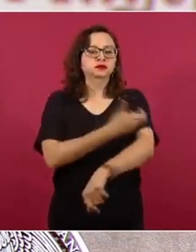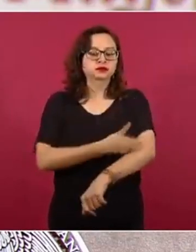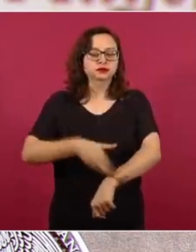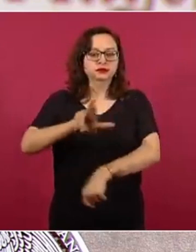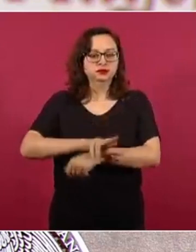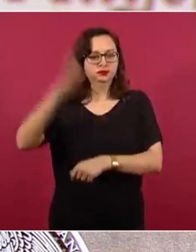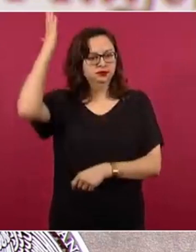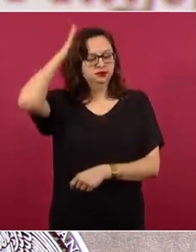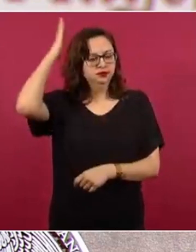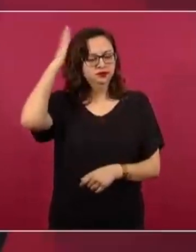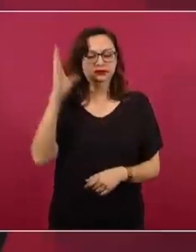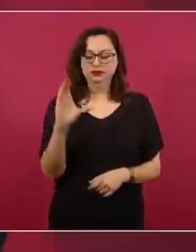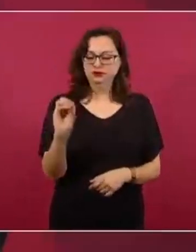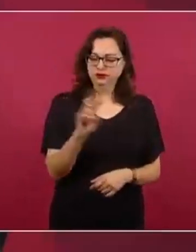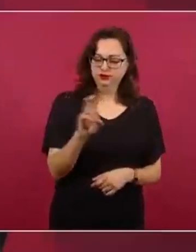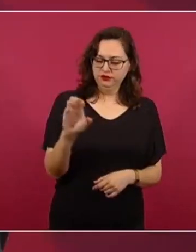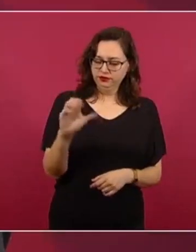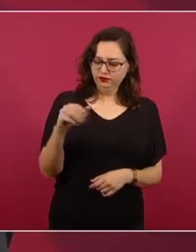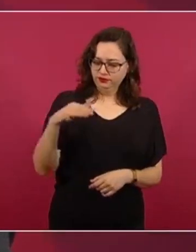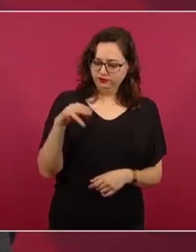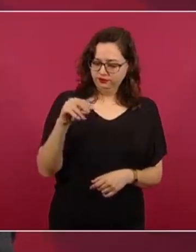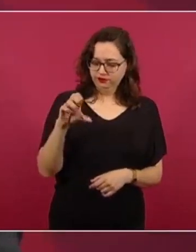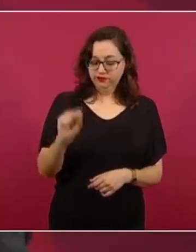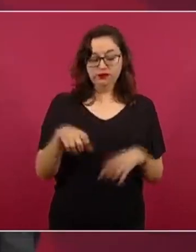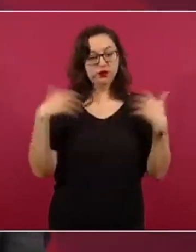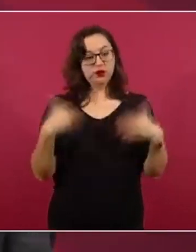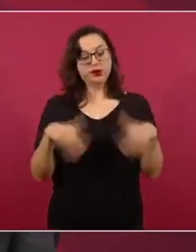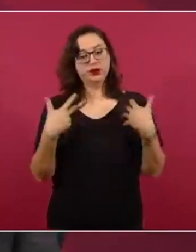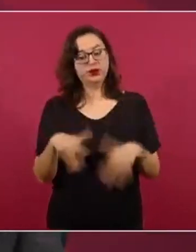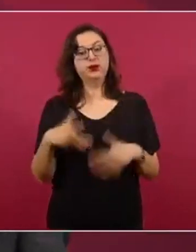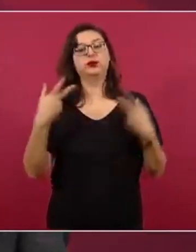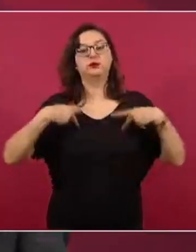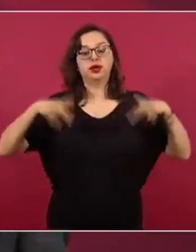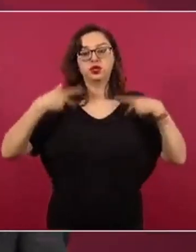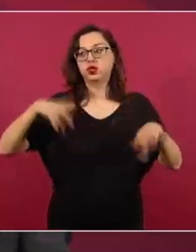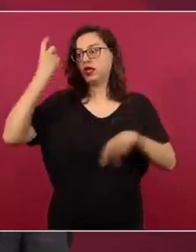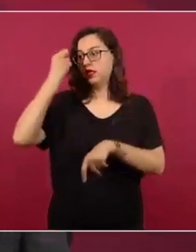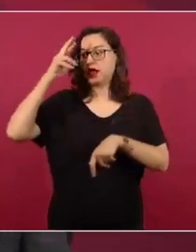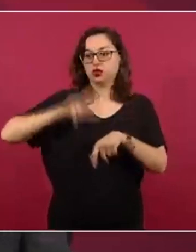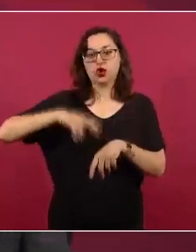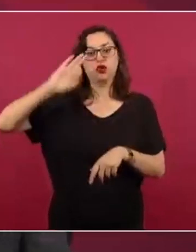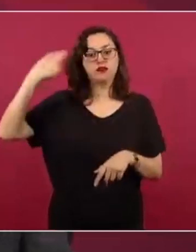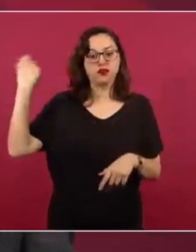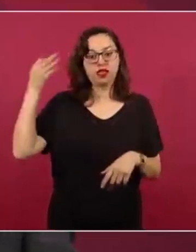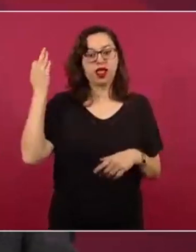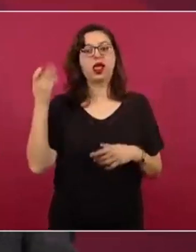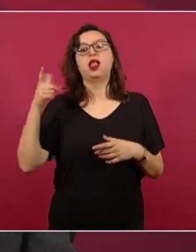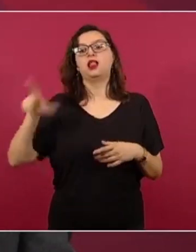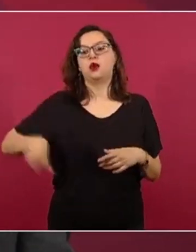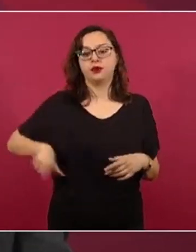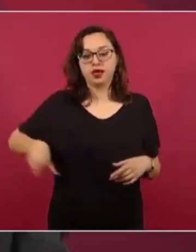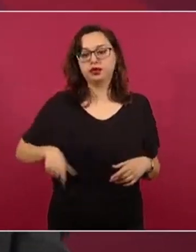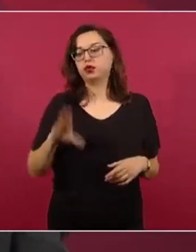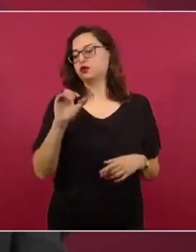Correcaminos, personal directivo de instituciones federales, civiles y militares, que